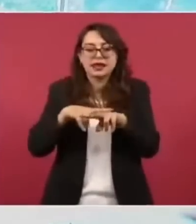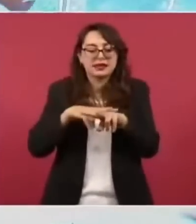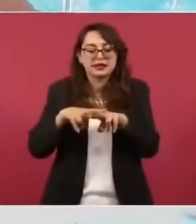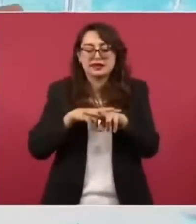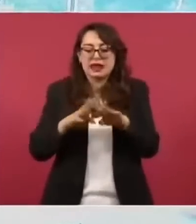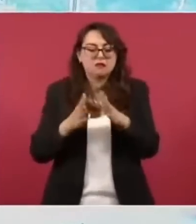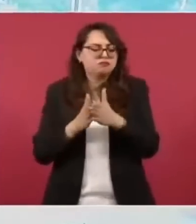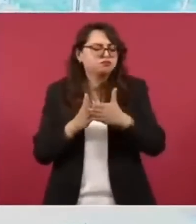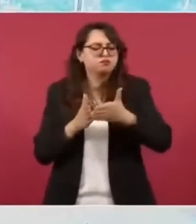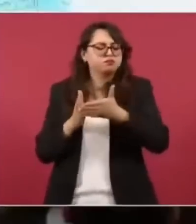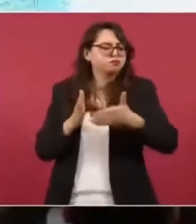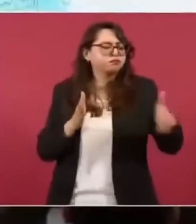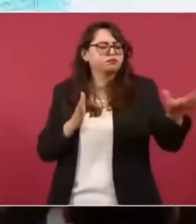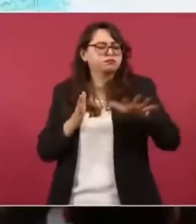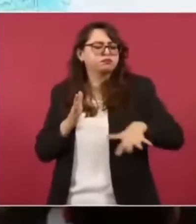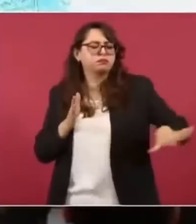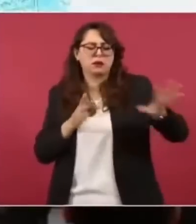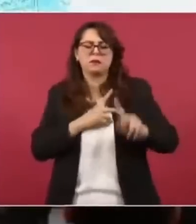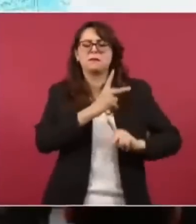miren